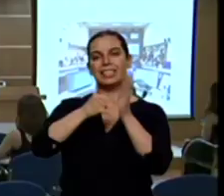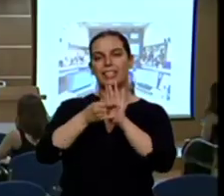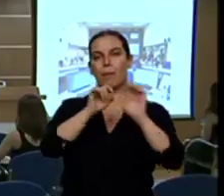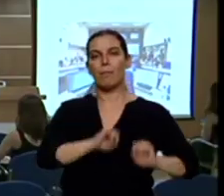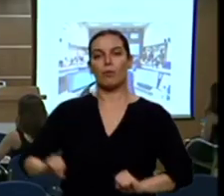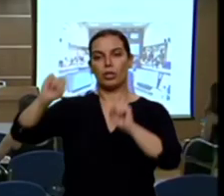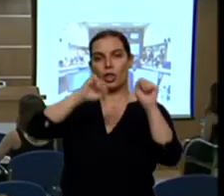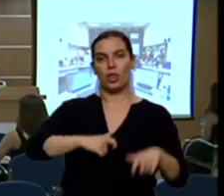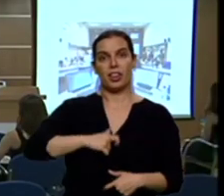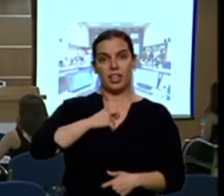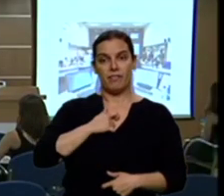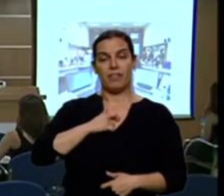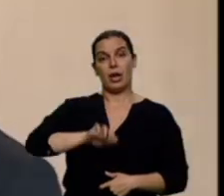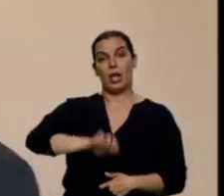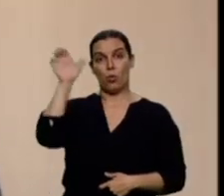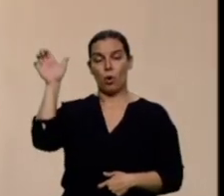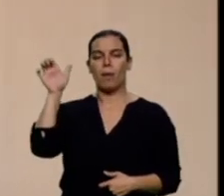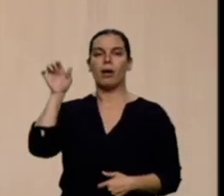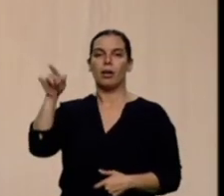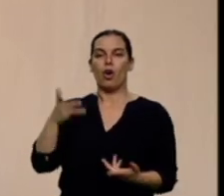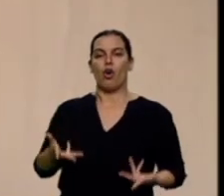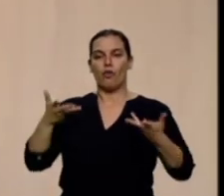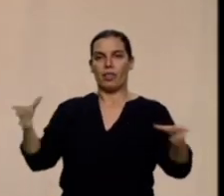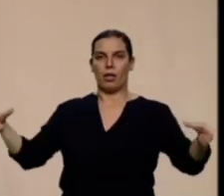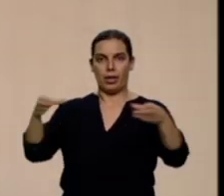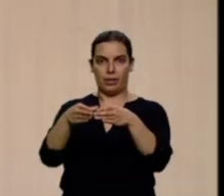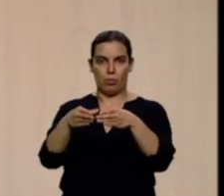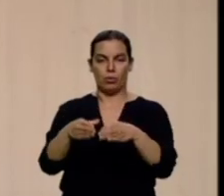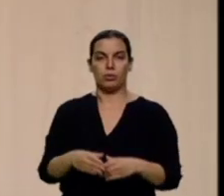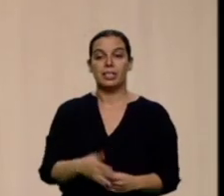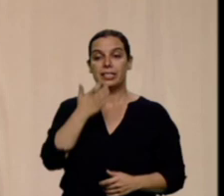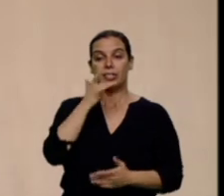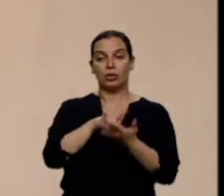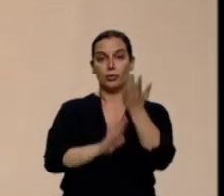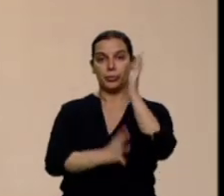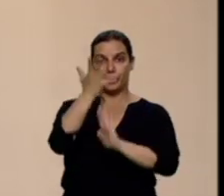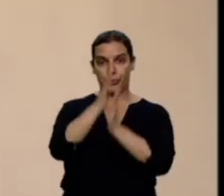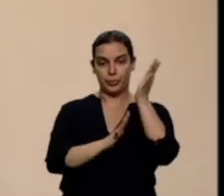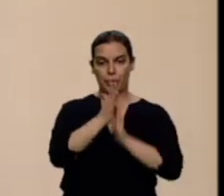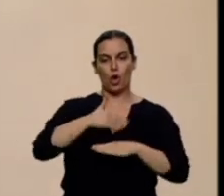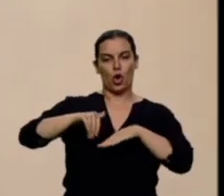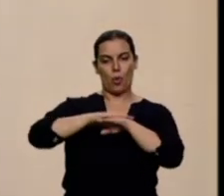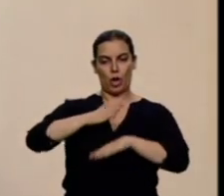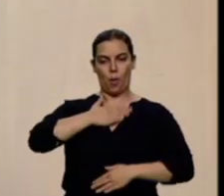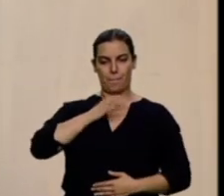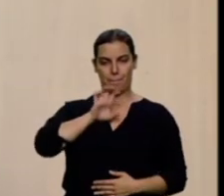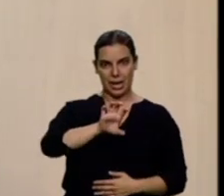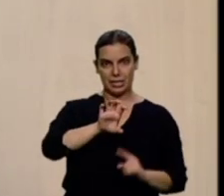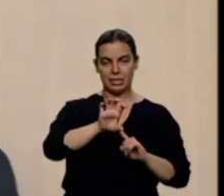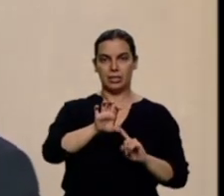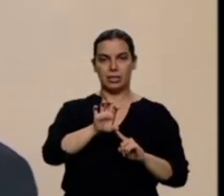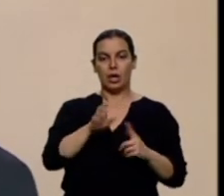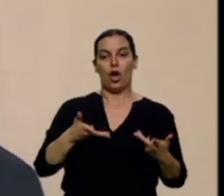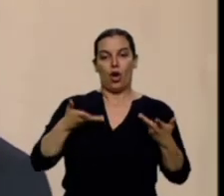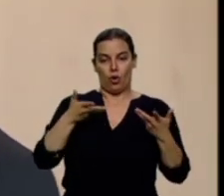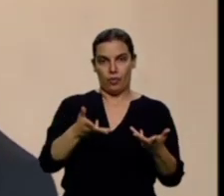disposición del Estado que los necesite. Cuando hay un incendio la autoridad nacional responde a él. Si se ve desbordada puede echar mano al